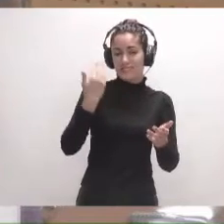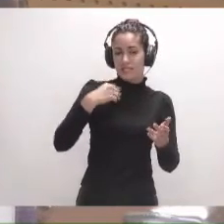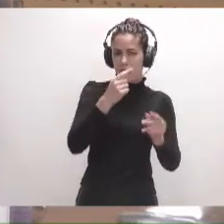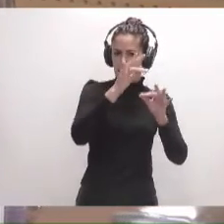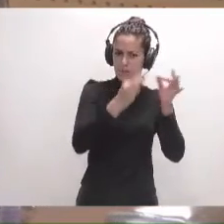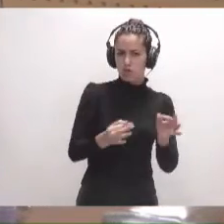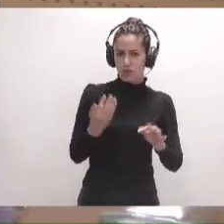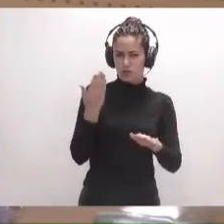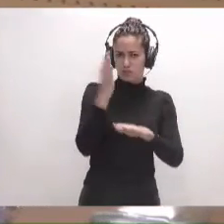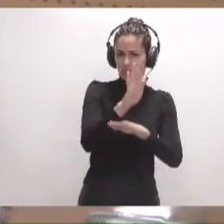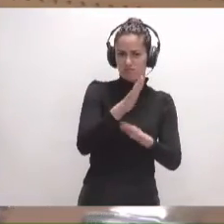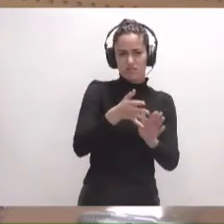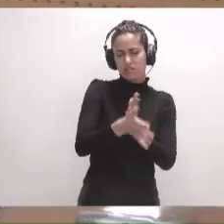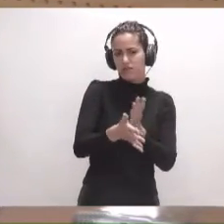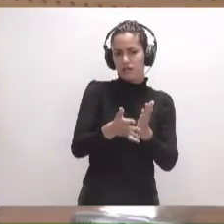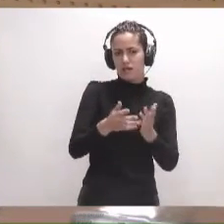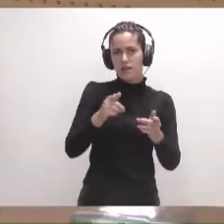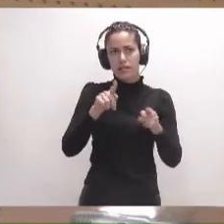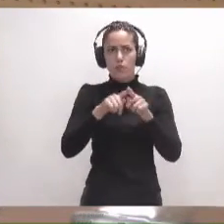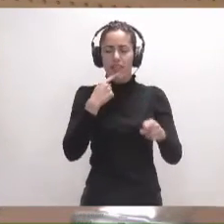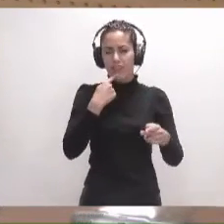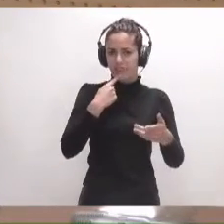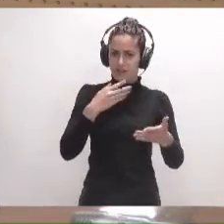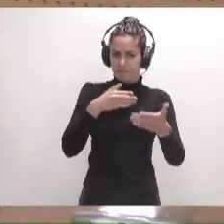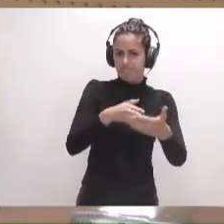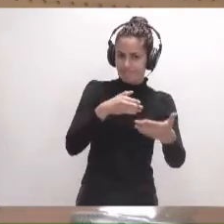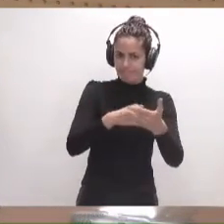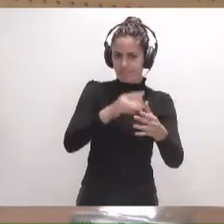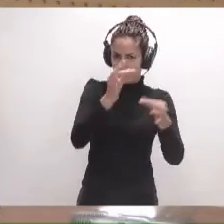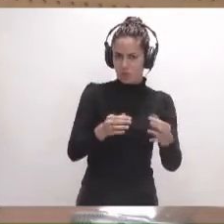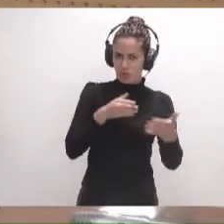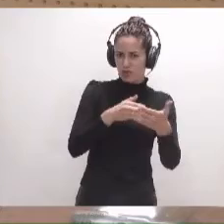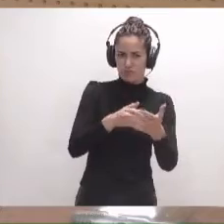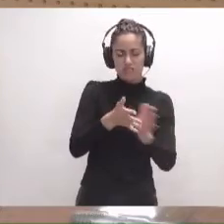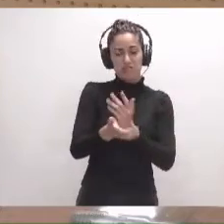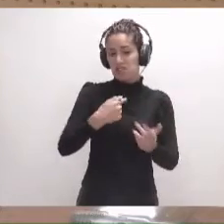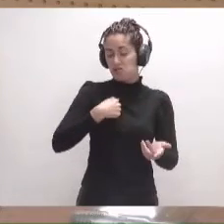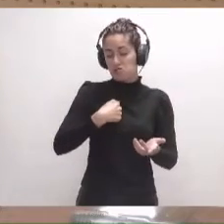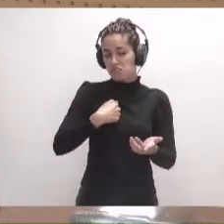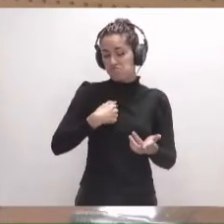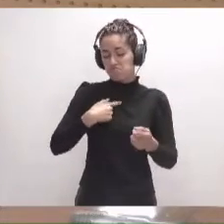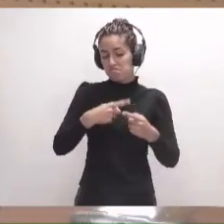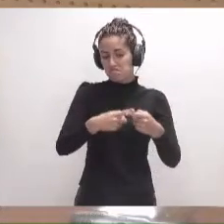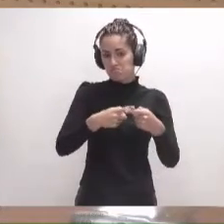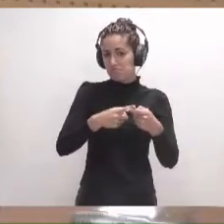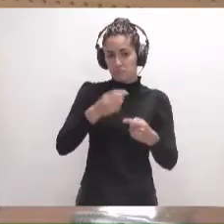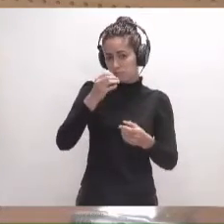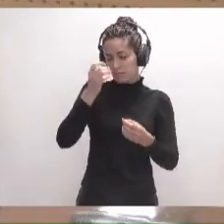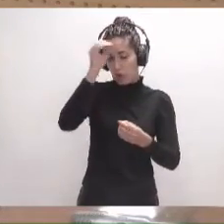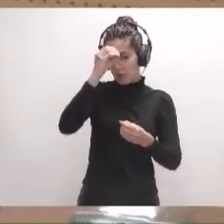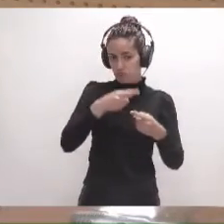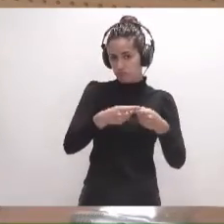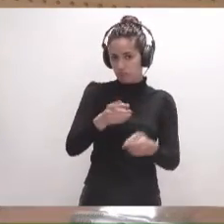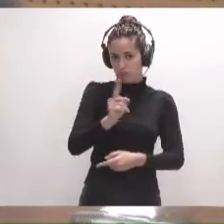exposición es poner palos en las ruedas al presupuesto. Desde luego a mí no comparto esa opinión.